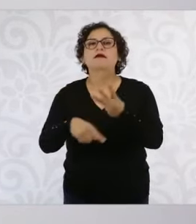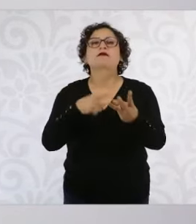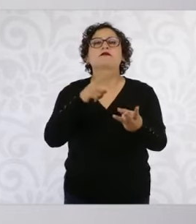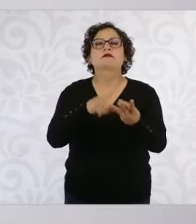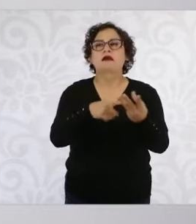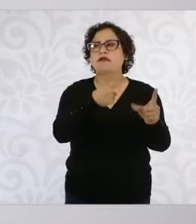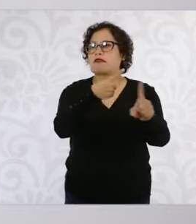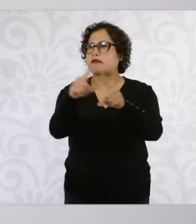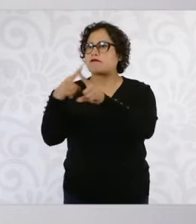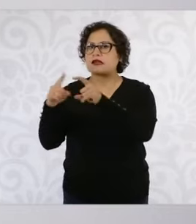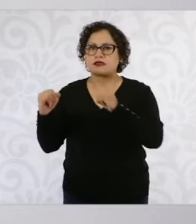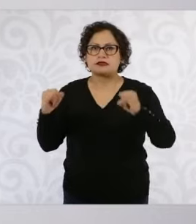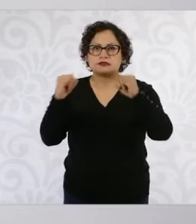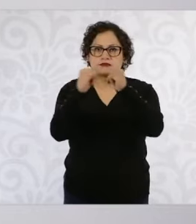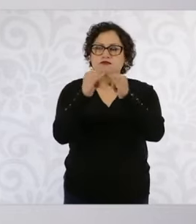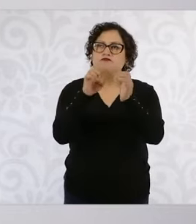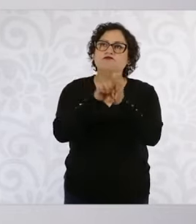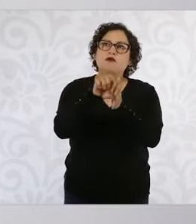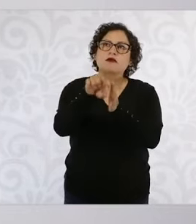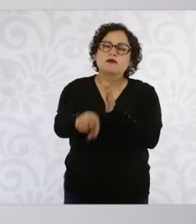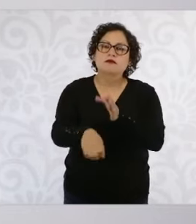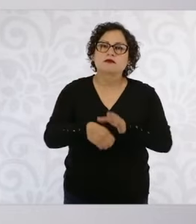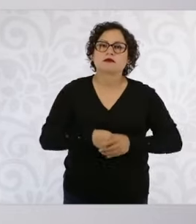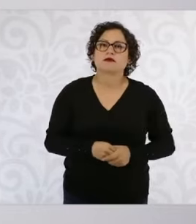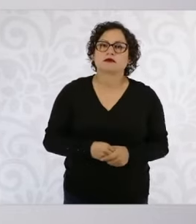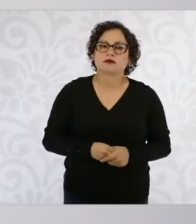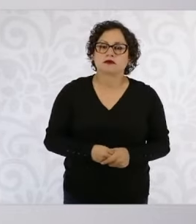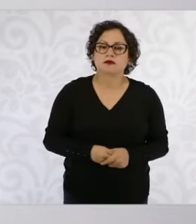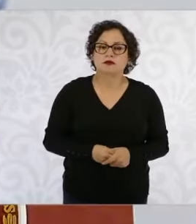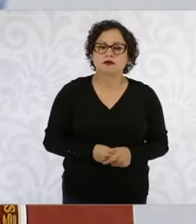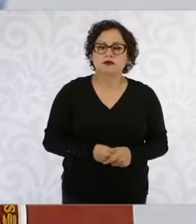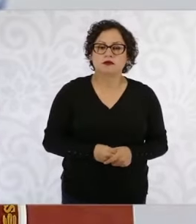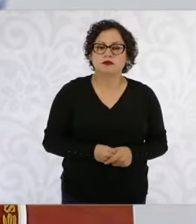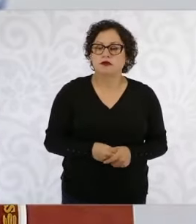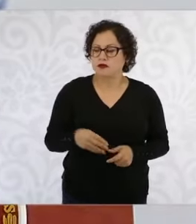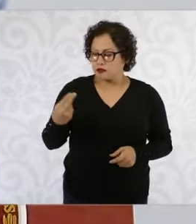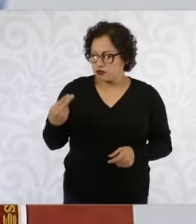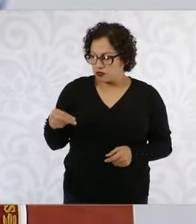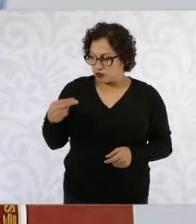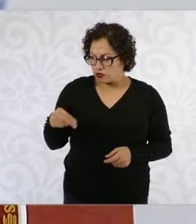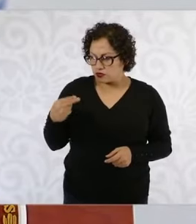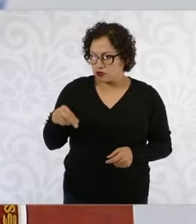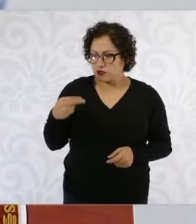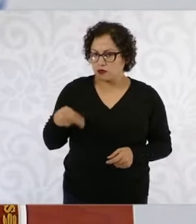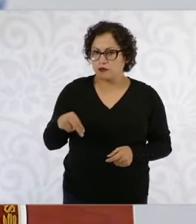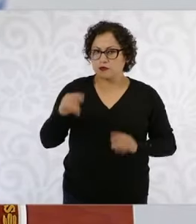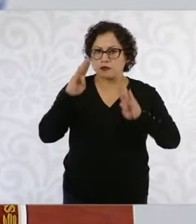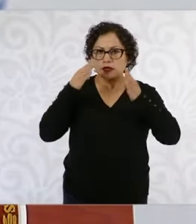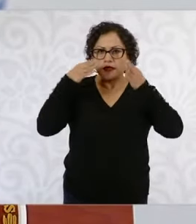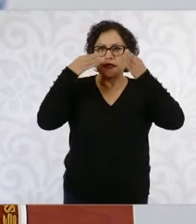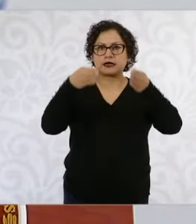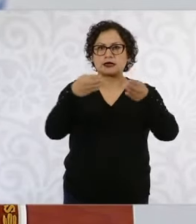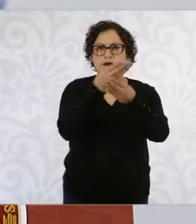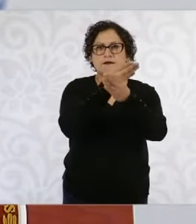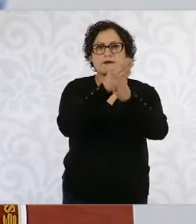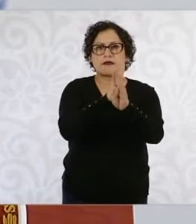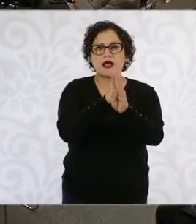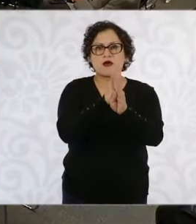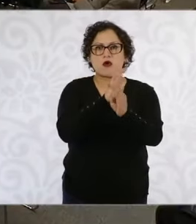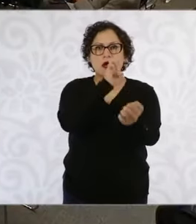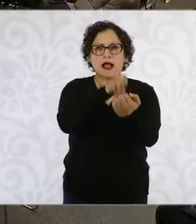instituciones como… ¿Cómo se llama esta institución que se dedica a ver los fraudes en los bancos?